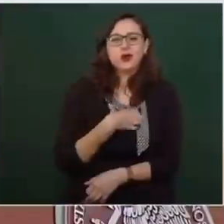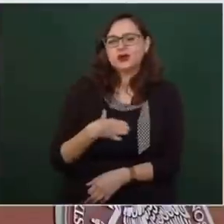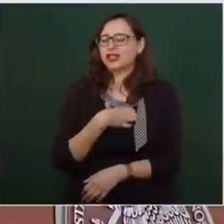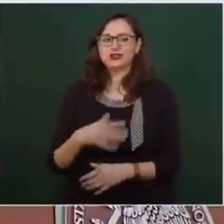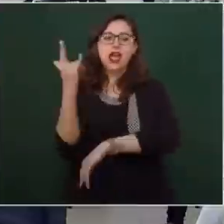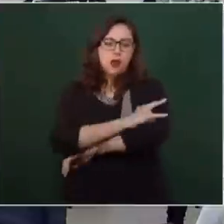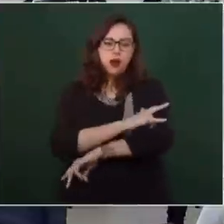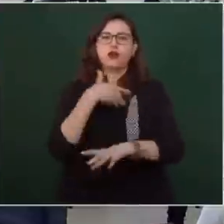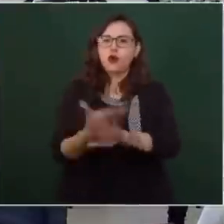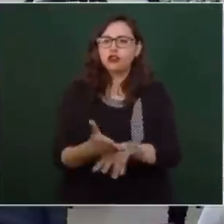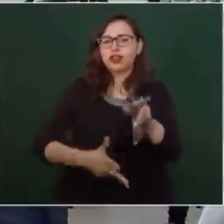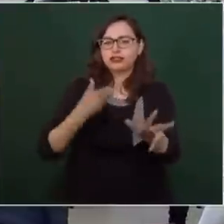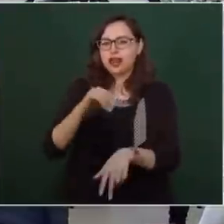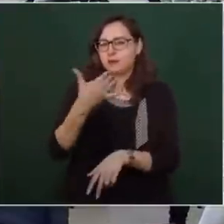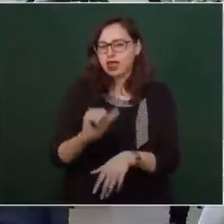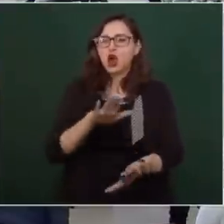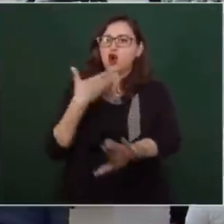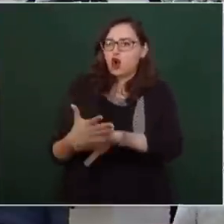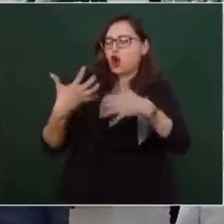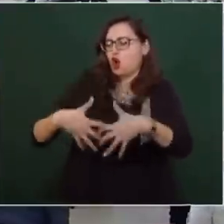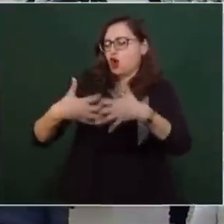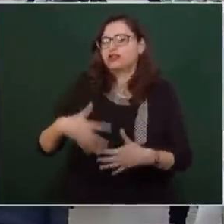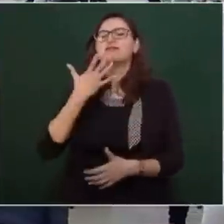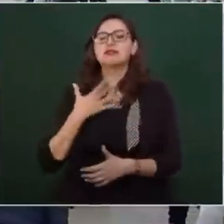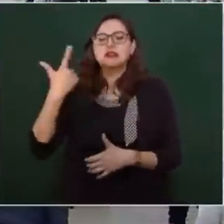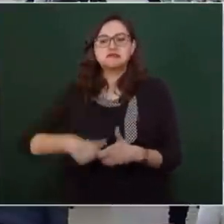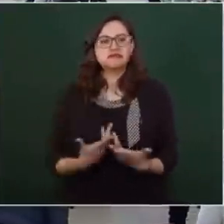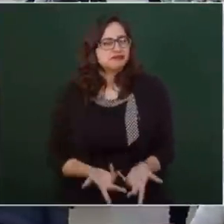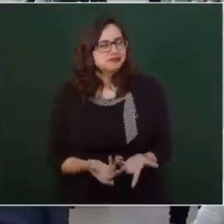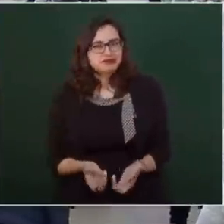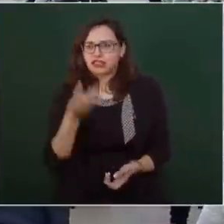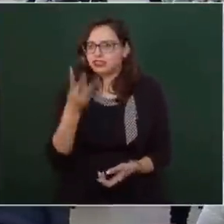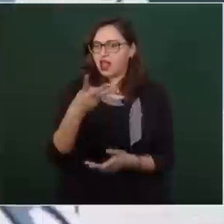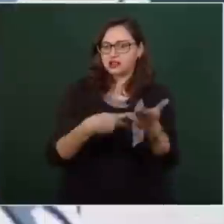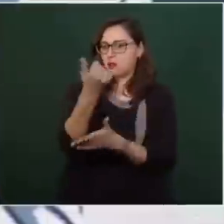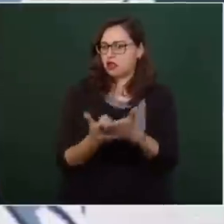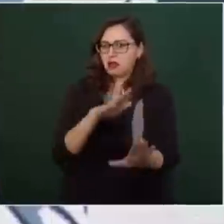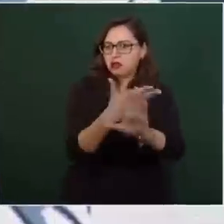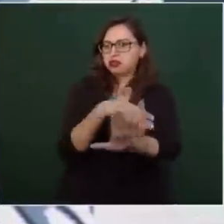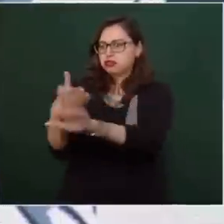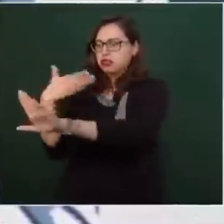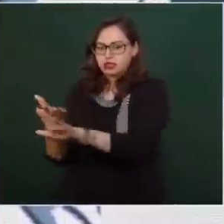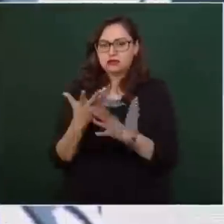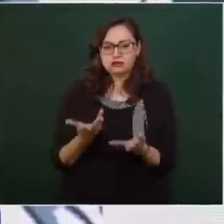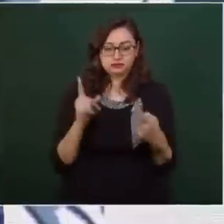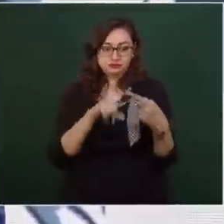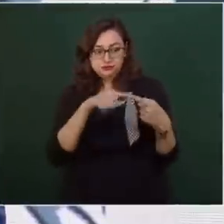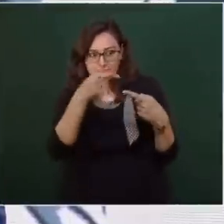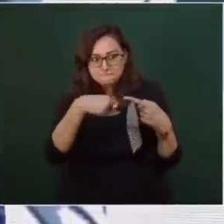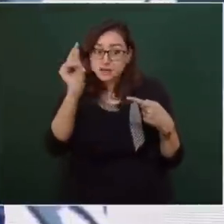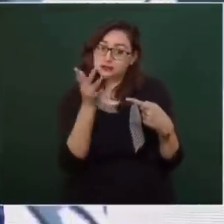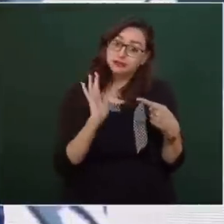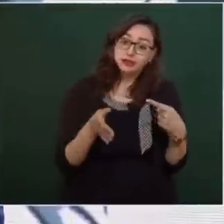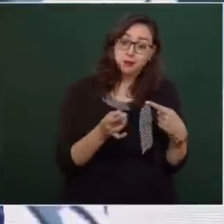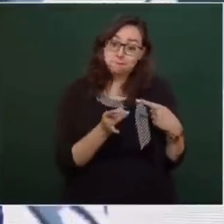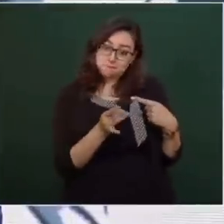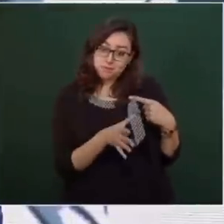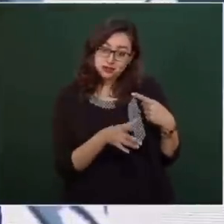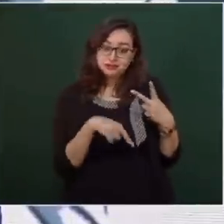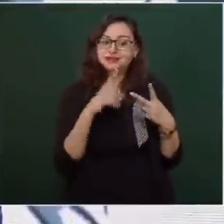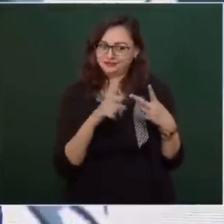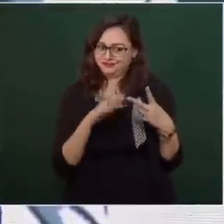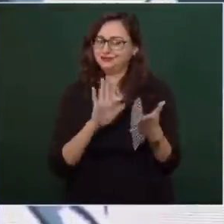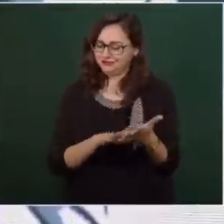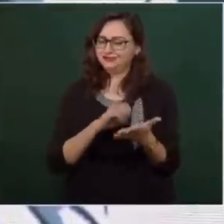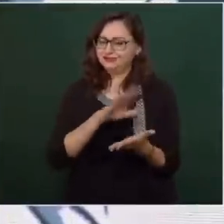y del aeropuerto. O que ninguna de las tres. Entonces, ya va una. Y la refinería, en